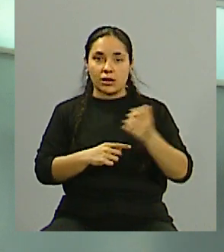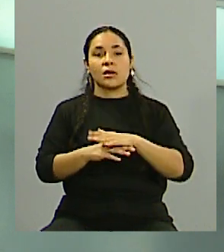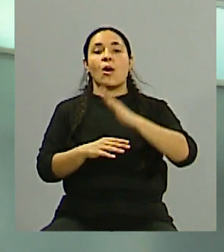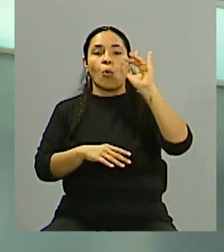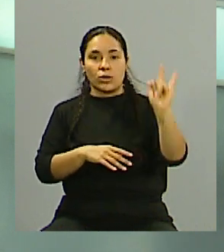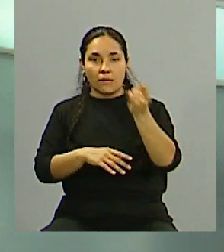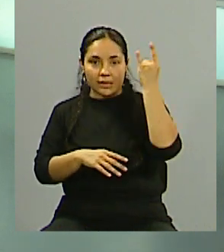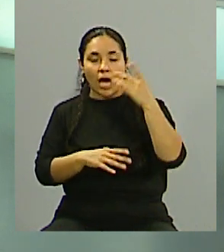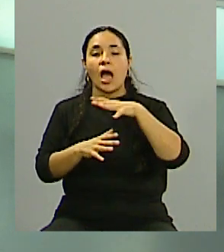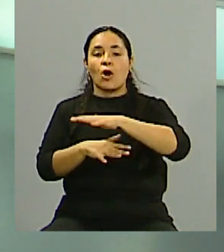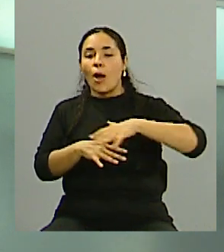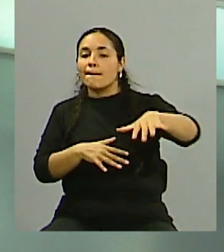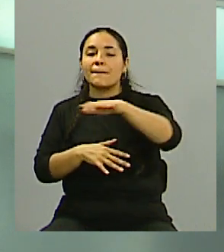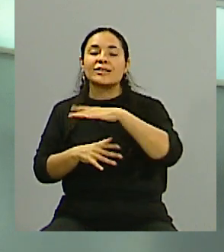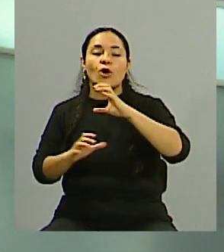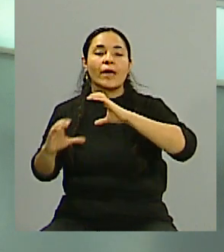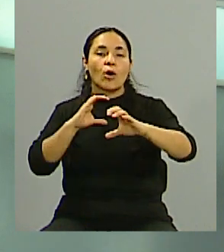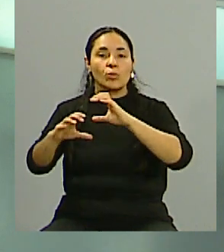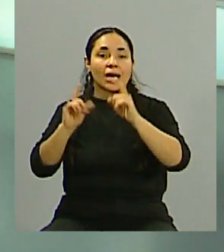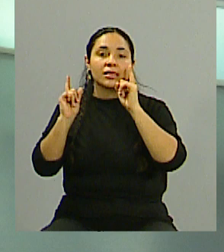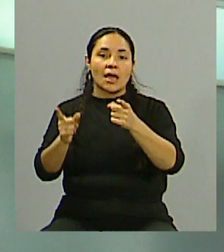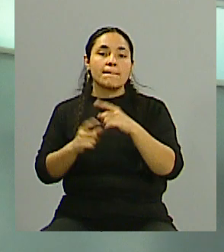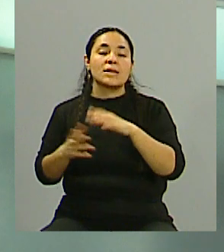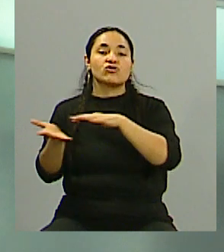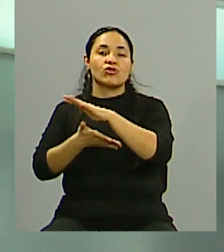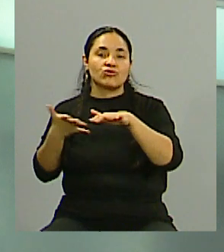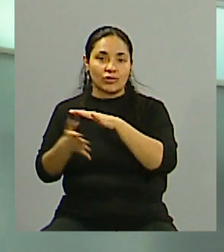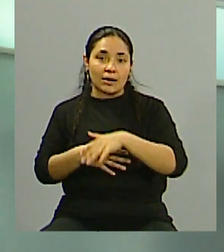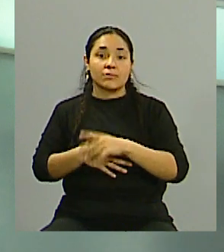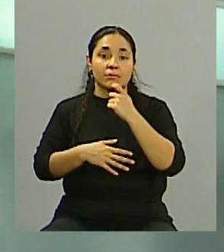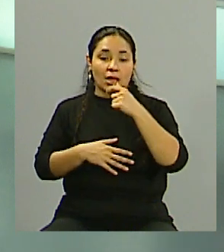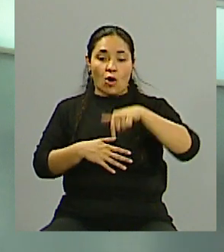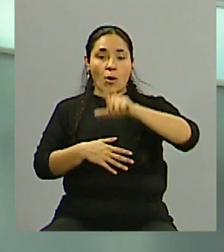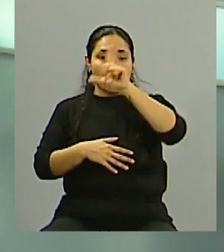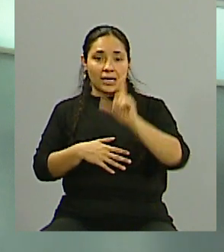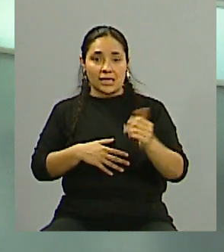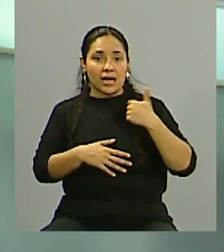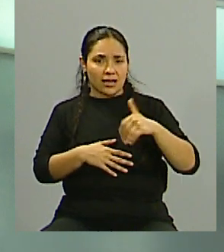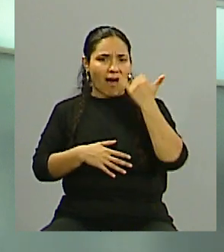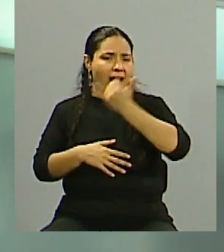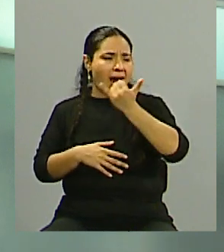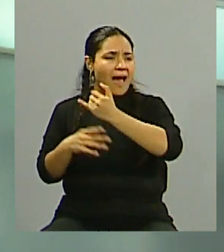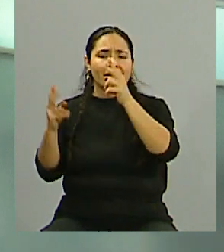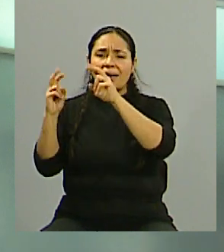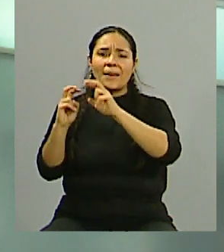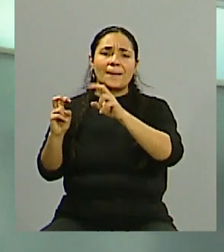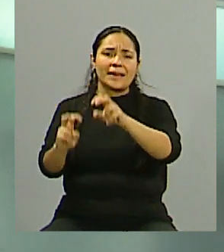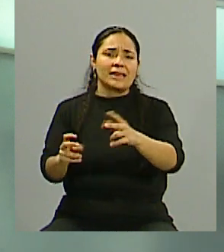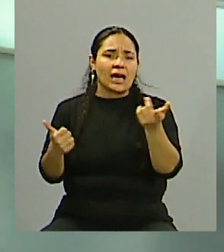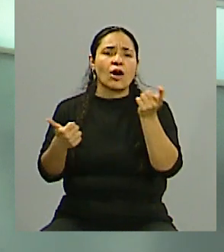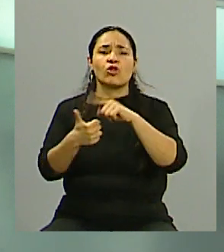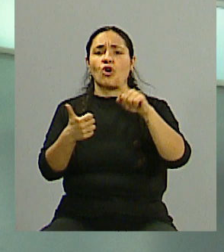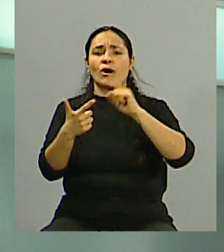una sociedad que tiene que decir, bueno, ¿qué queremos hacer con esta herramienta? Creo que Argentina tiene muchísimo para, tiene investigadores, desarrolladores,